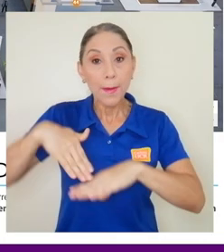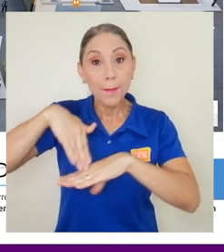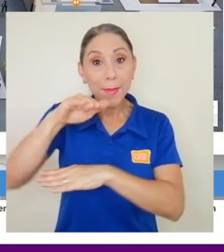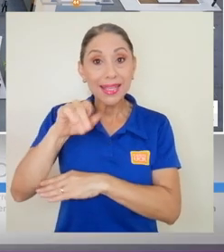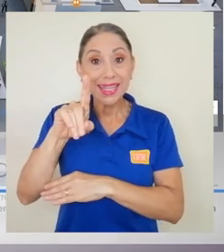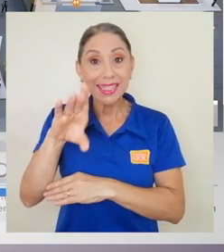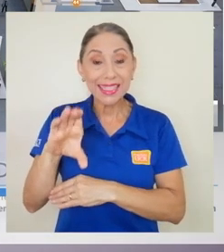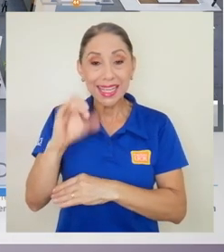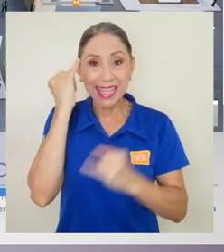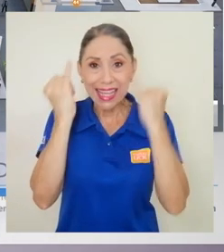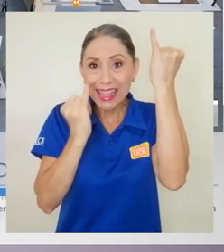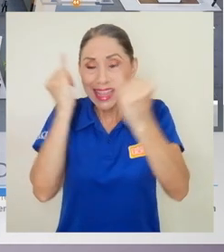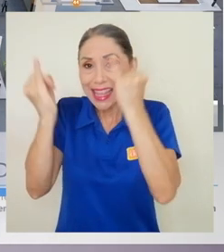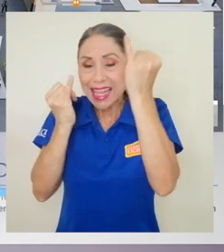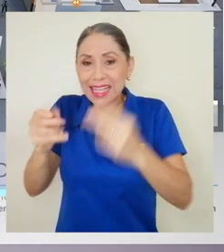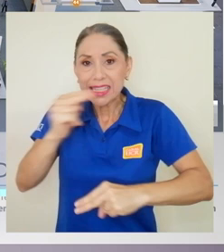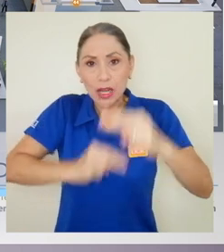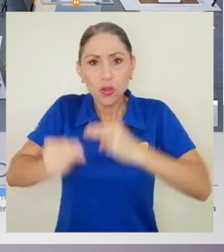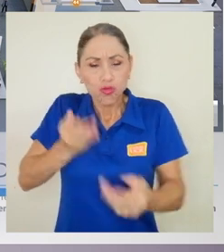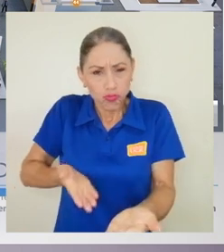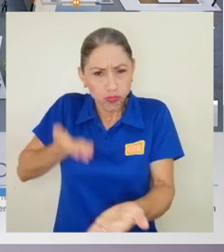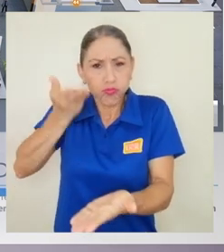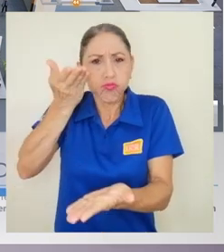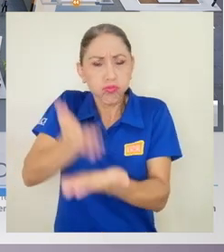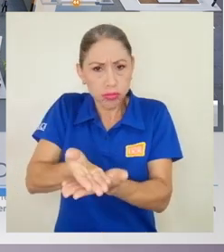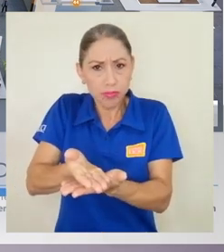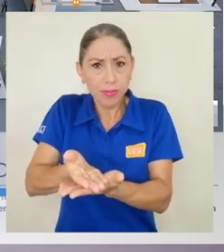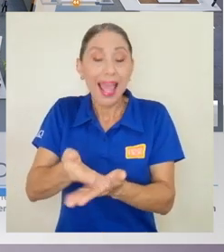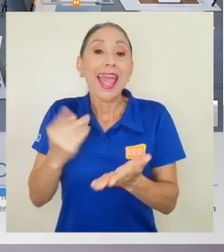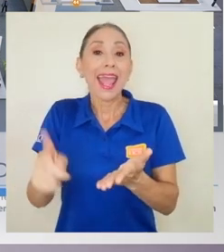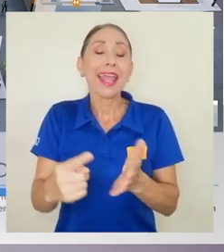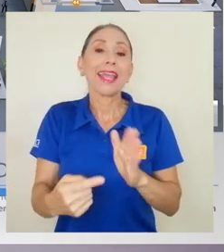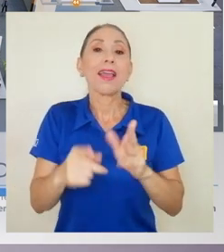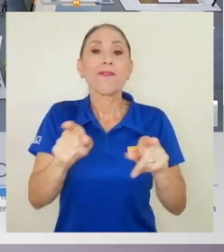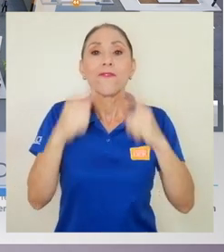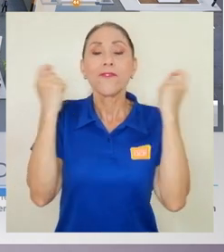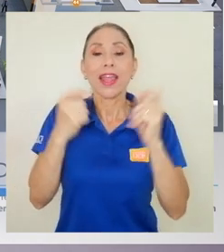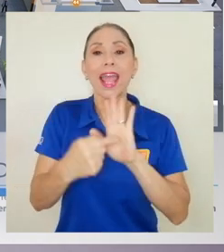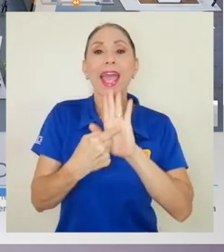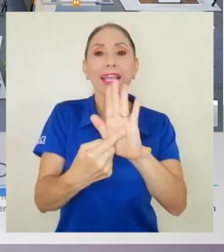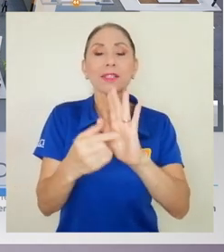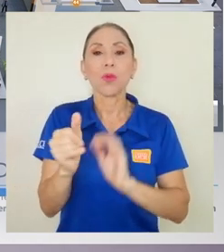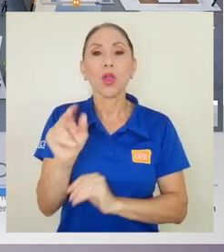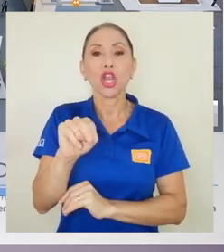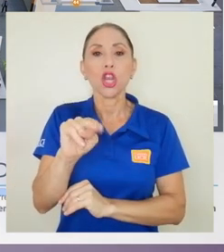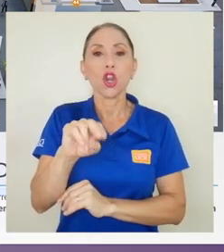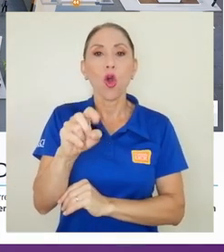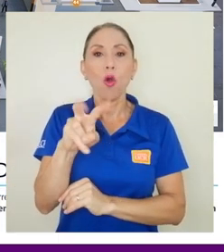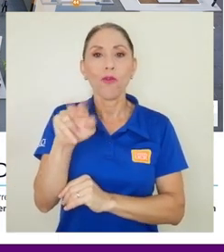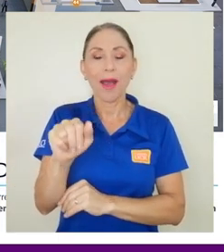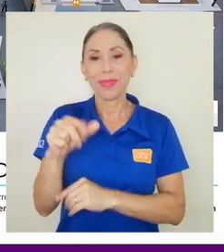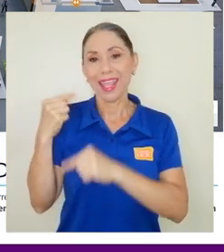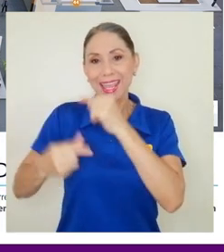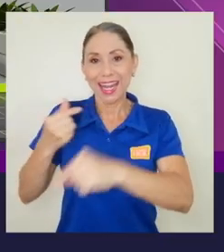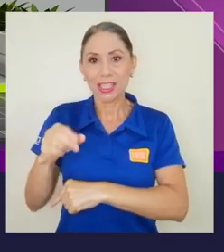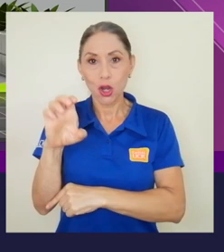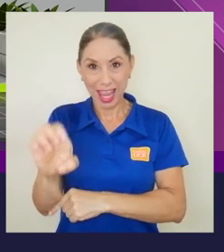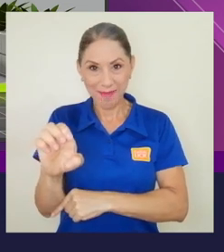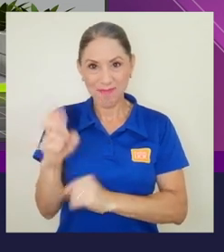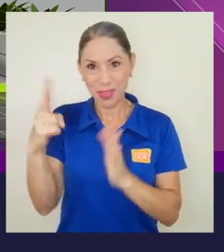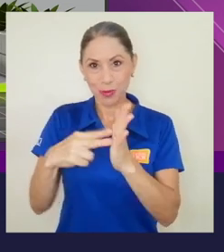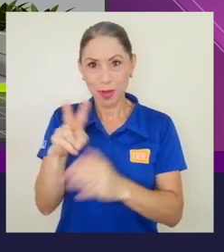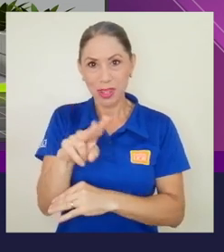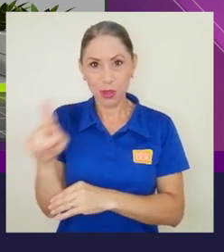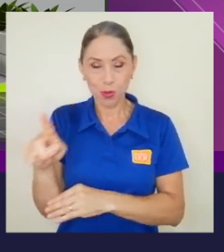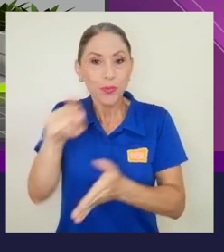Más de 100 ideas de negocio fueron presentadas en la edición 2021 de las Ferias Expo Innova y Generación E de la